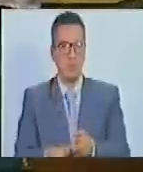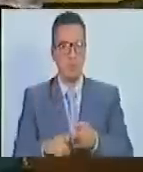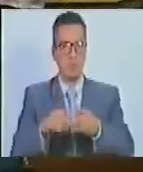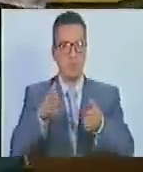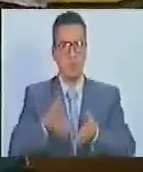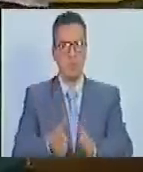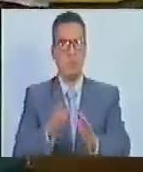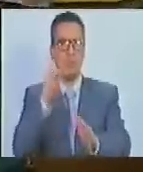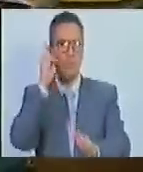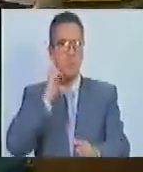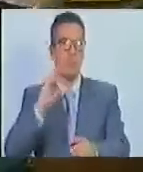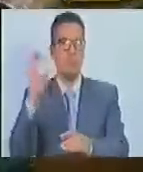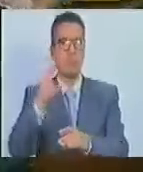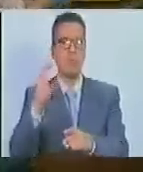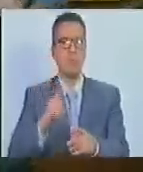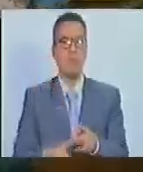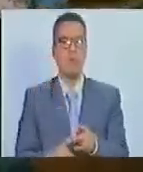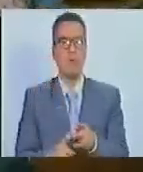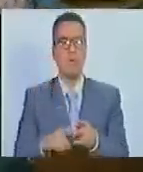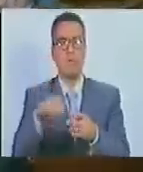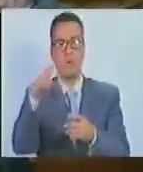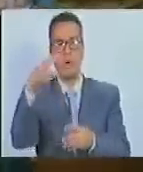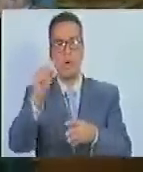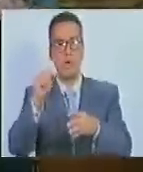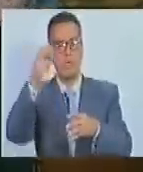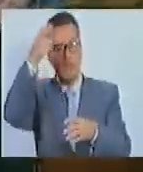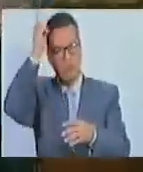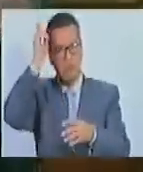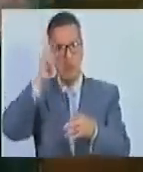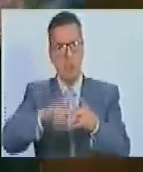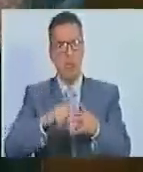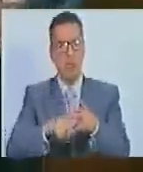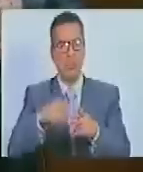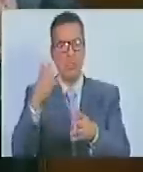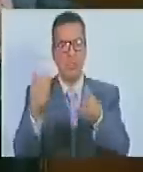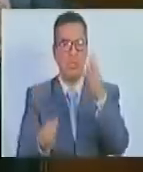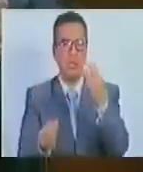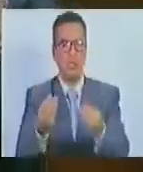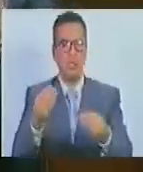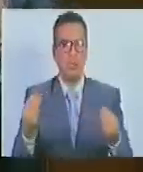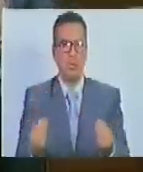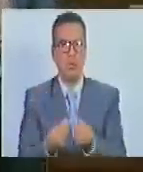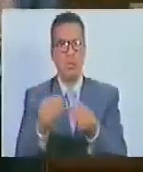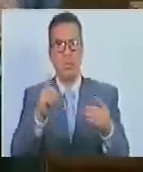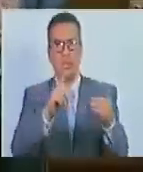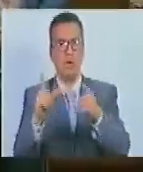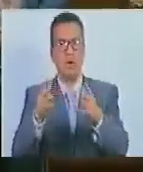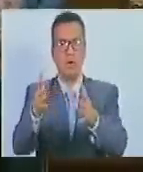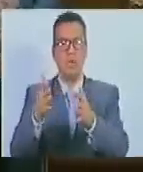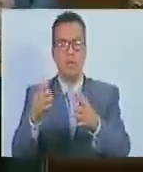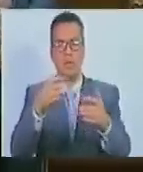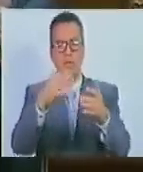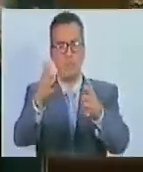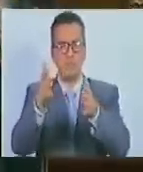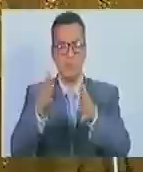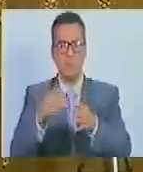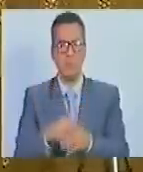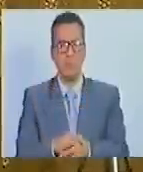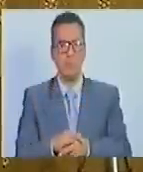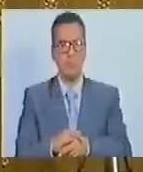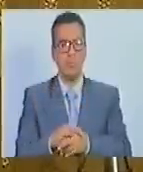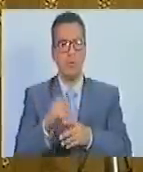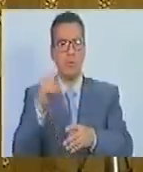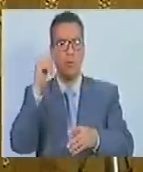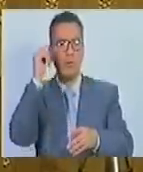Renacer de Bolívar de Caracas comuna Cacique Carapaica comuna Unidad Lucha Batalla y Victoria comuna